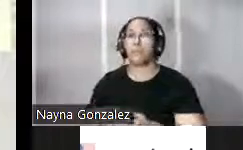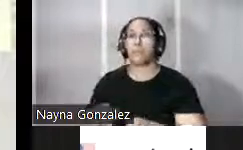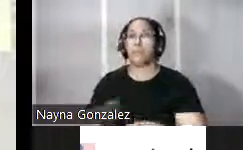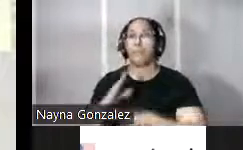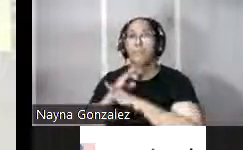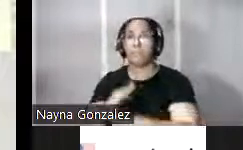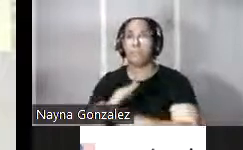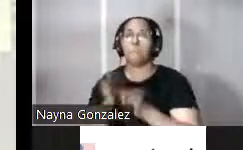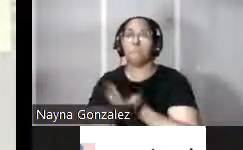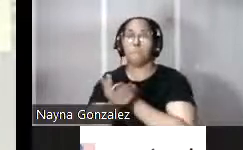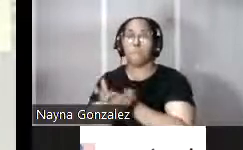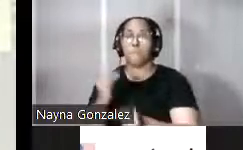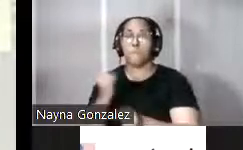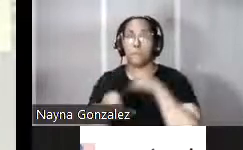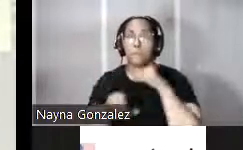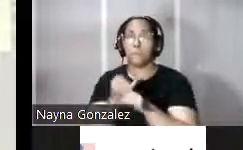internacional